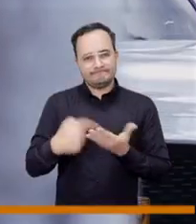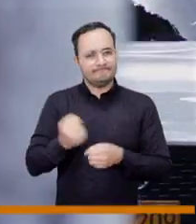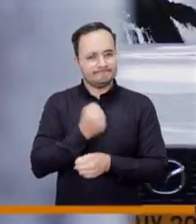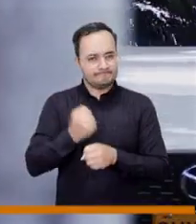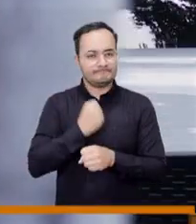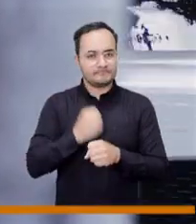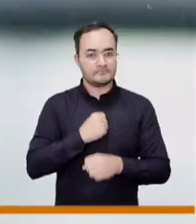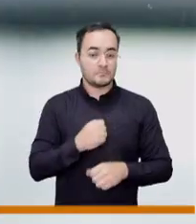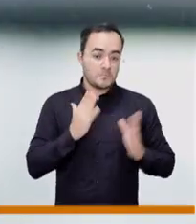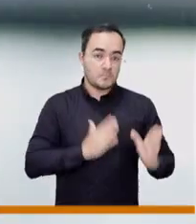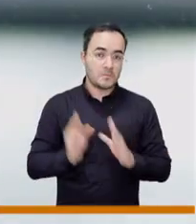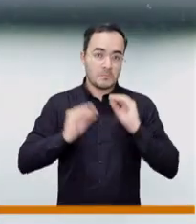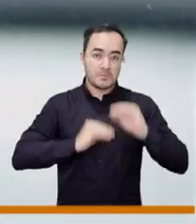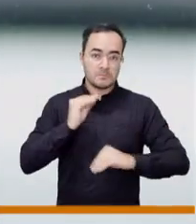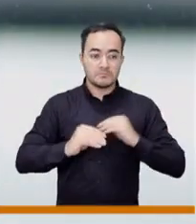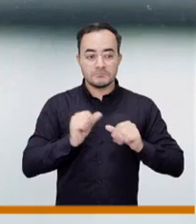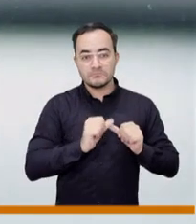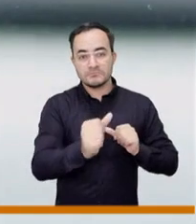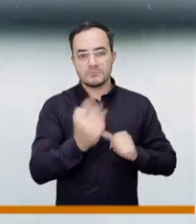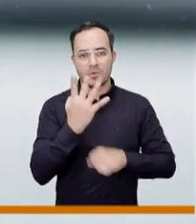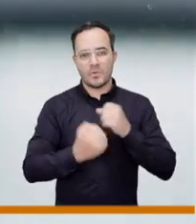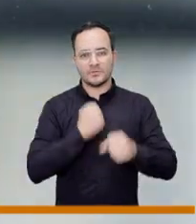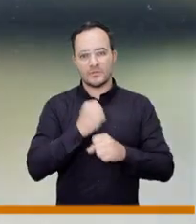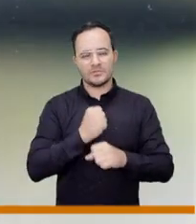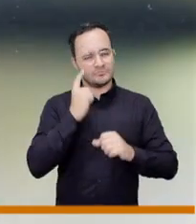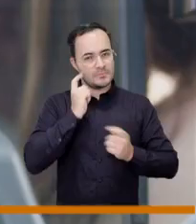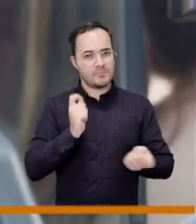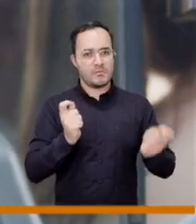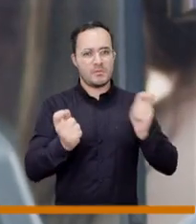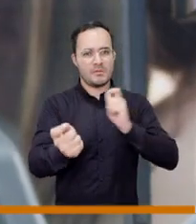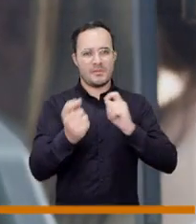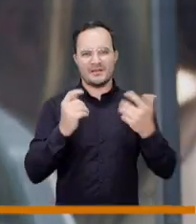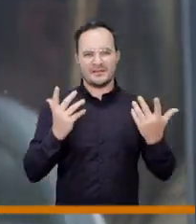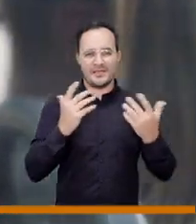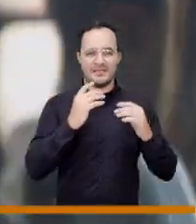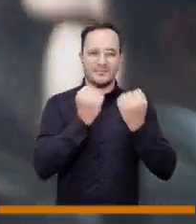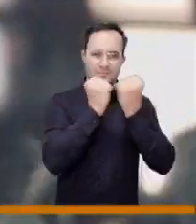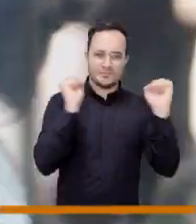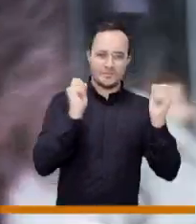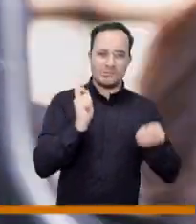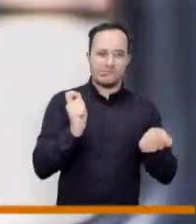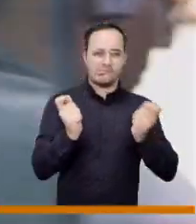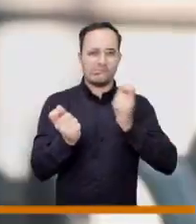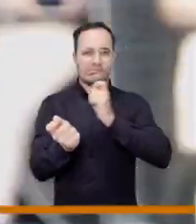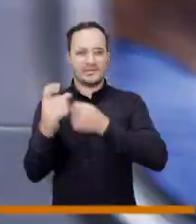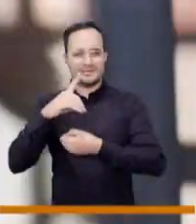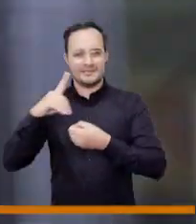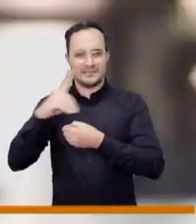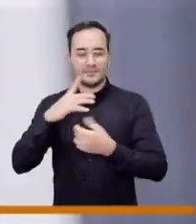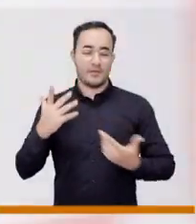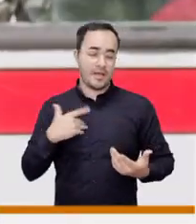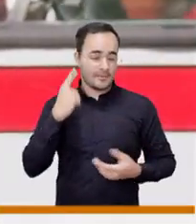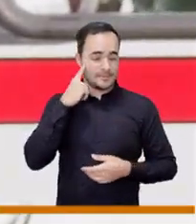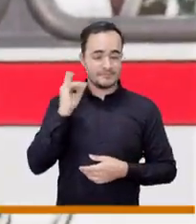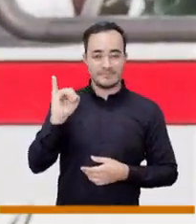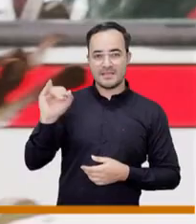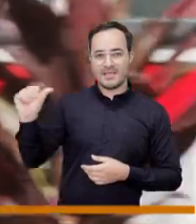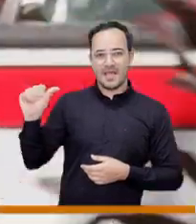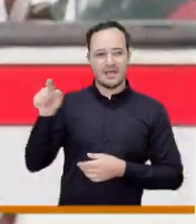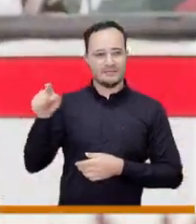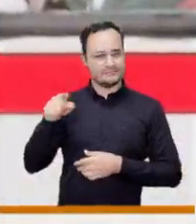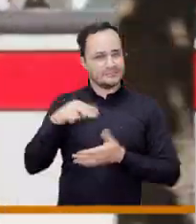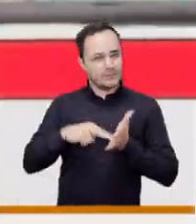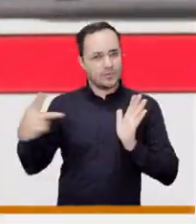plan digamos que nos va a permitir en cuatro años dar ese paso de municipio a distrito de ciencia tecnología innovación entonces sentimos que la inteligencia